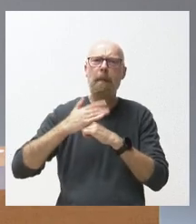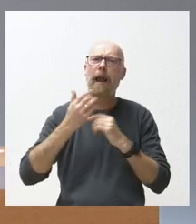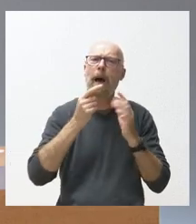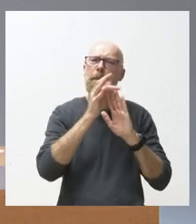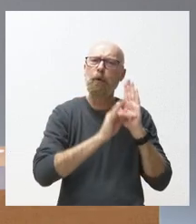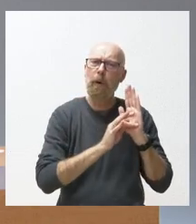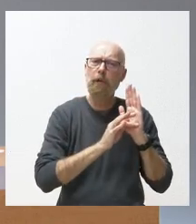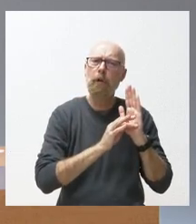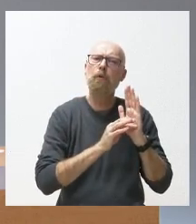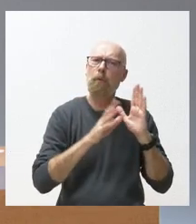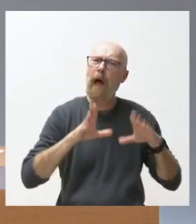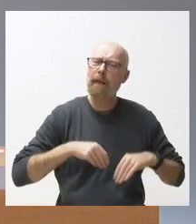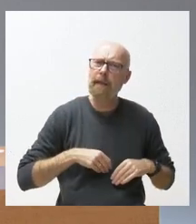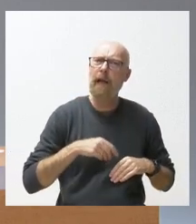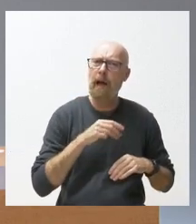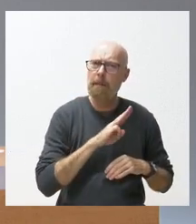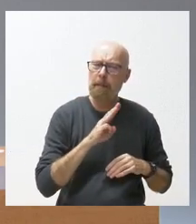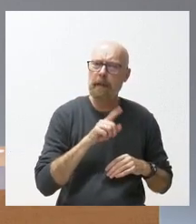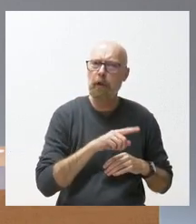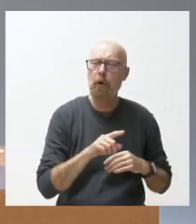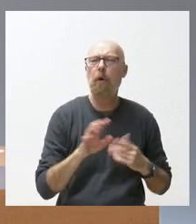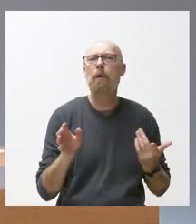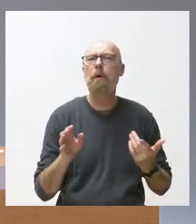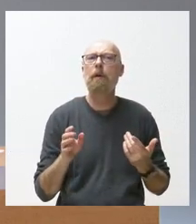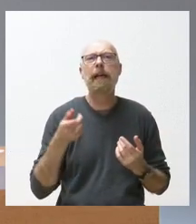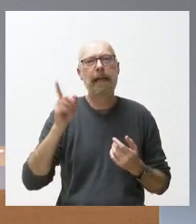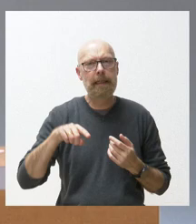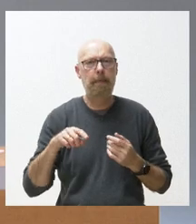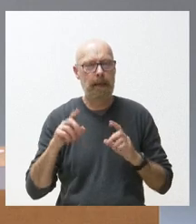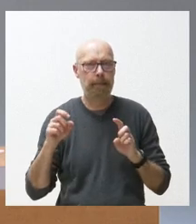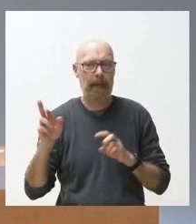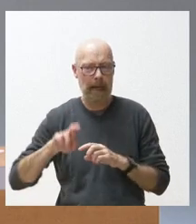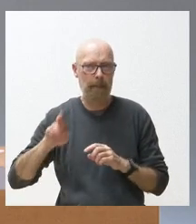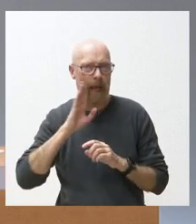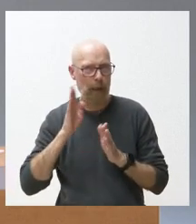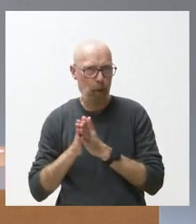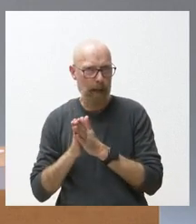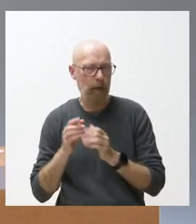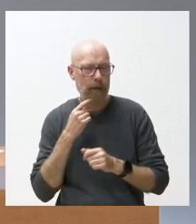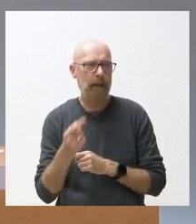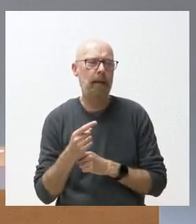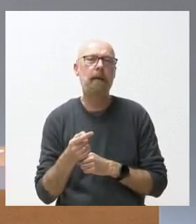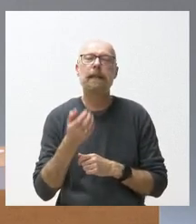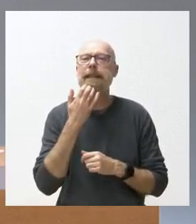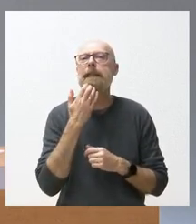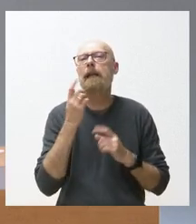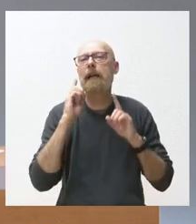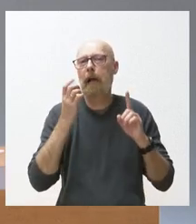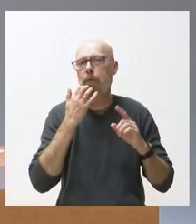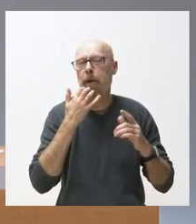en especial por incidir también en el tema del compañero ustedes en caso de que